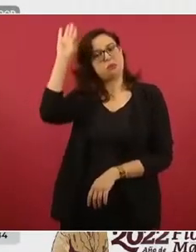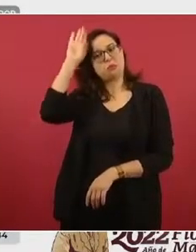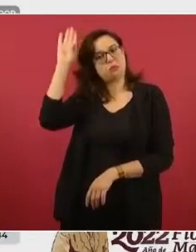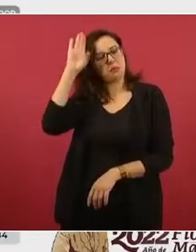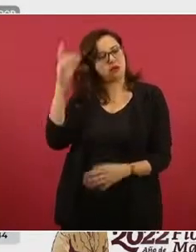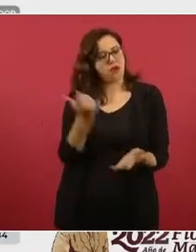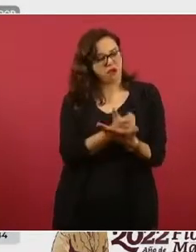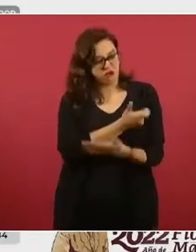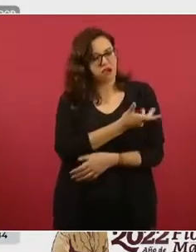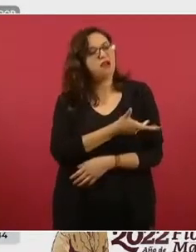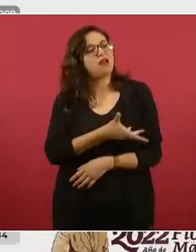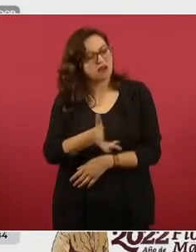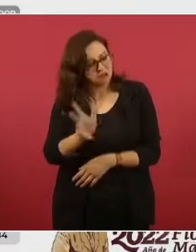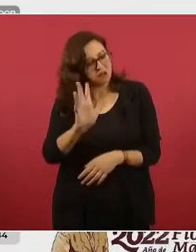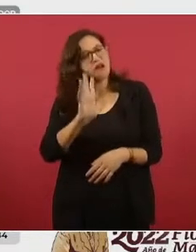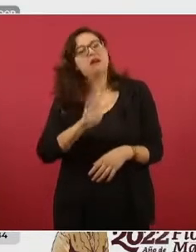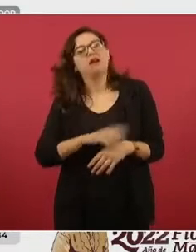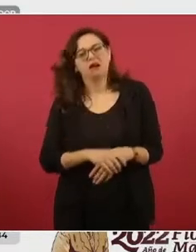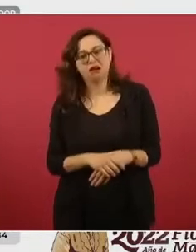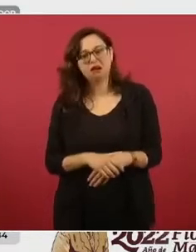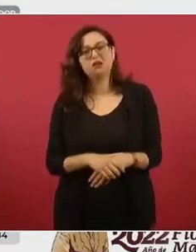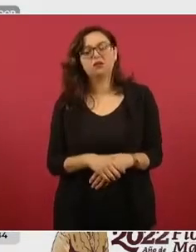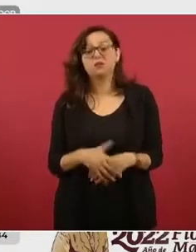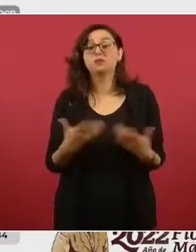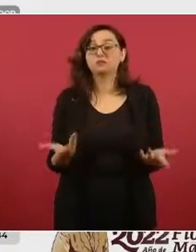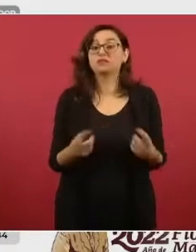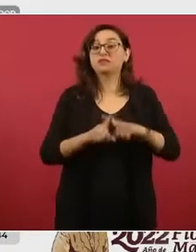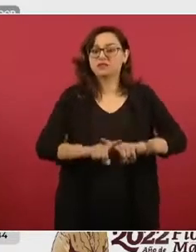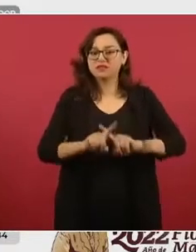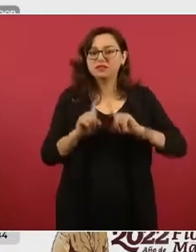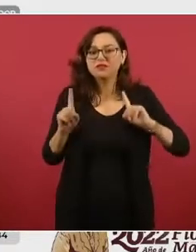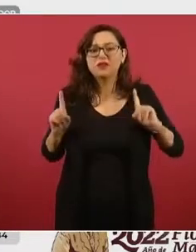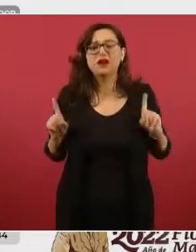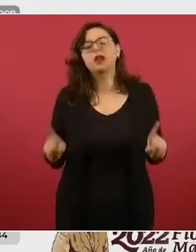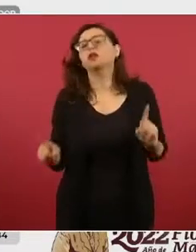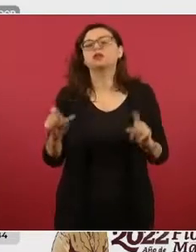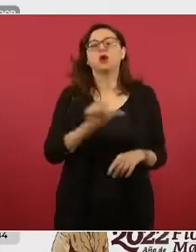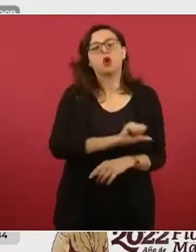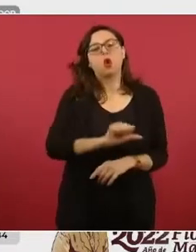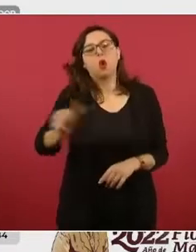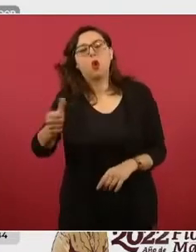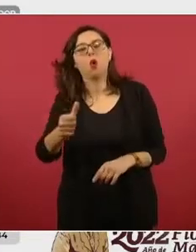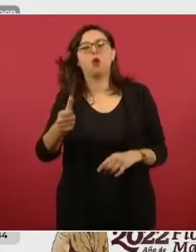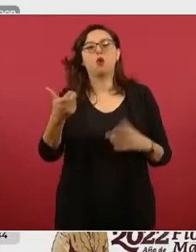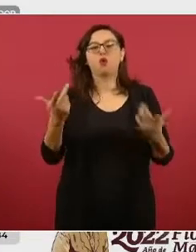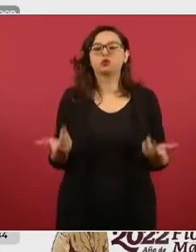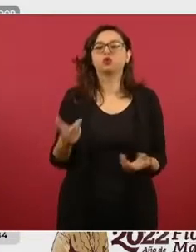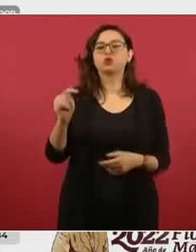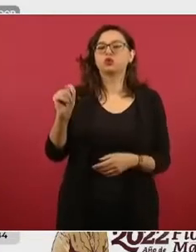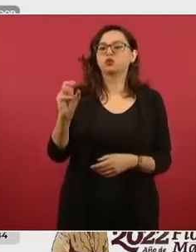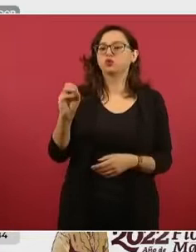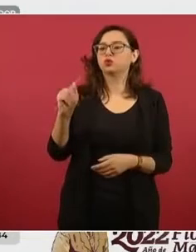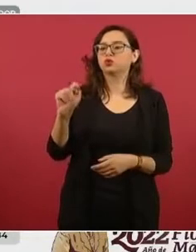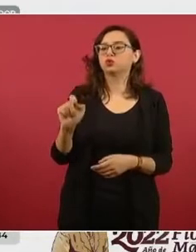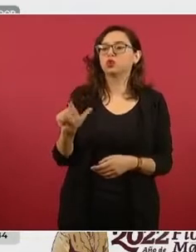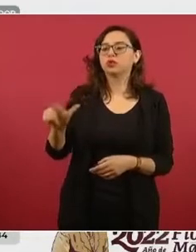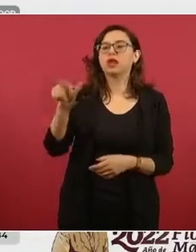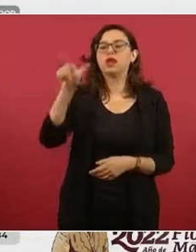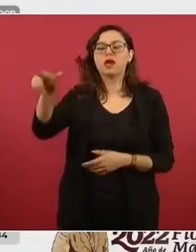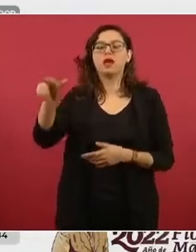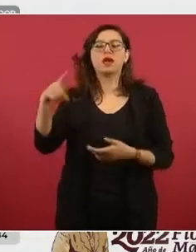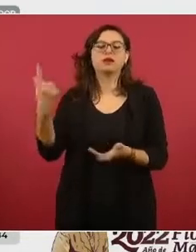Y vamos a compararlo con los 18 centavos que está teniendo de margen total en Altamira,